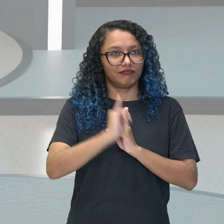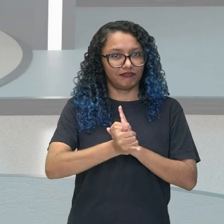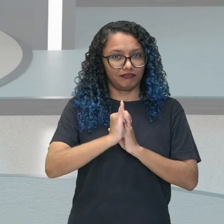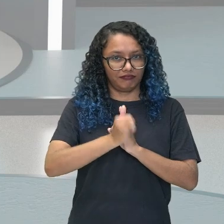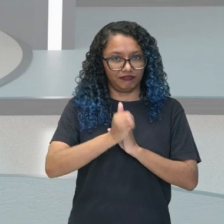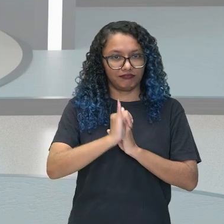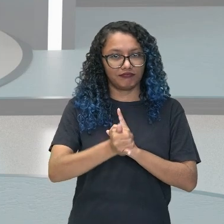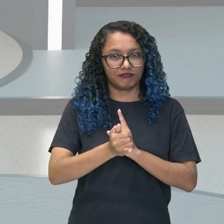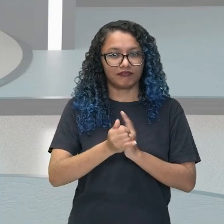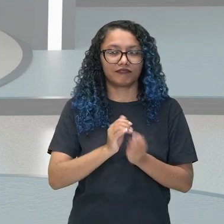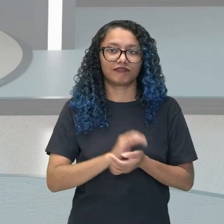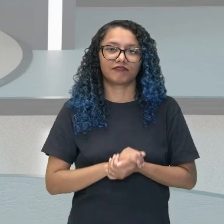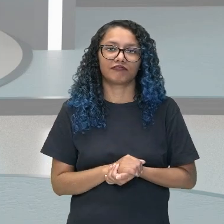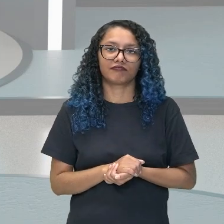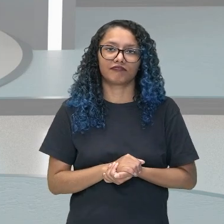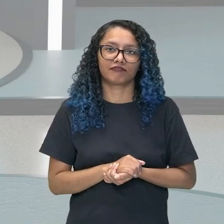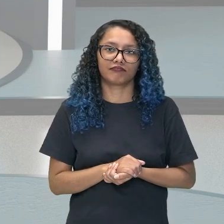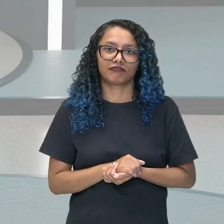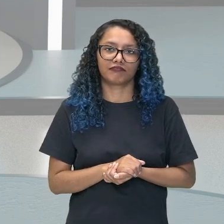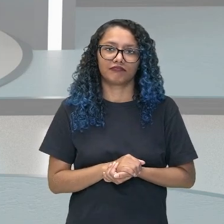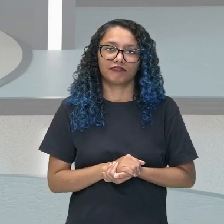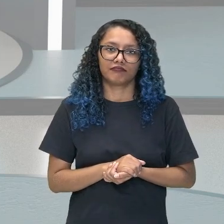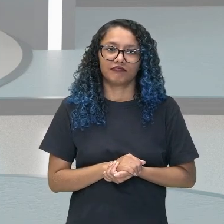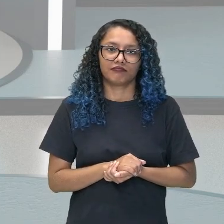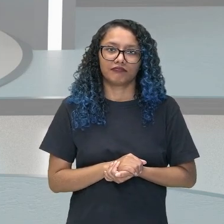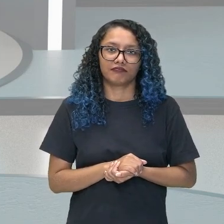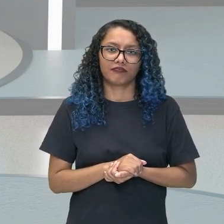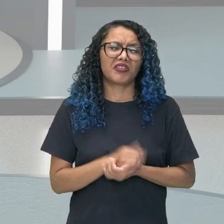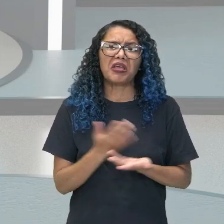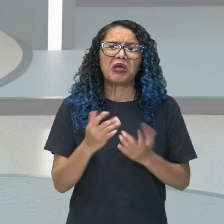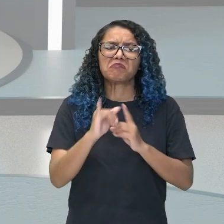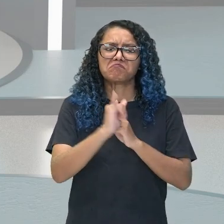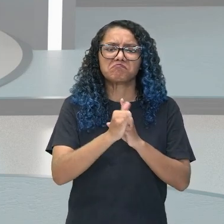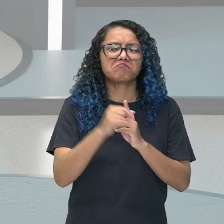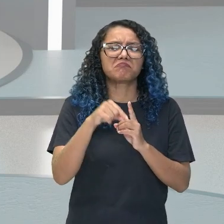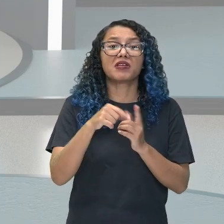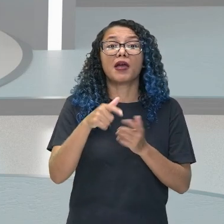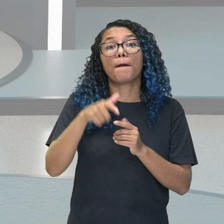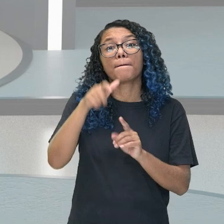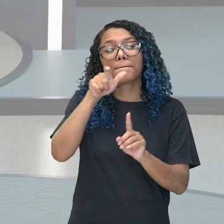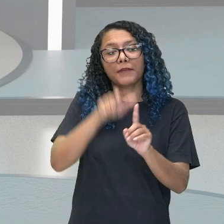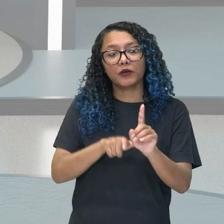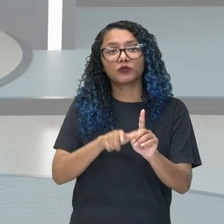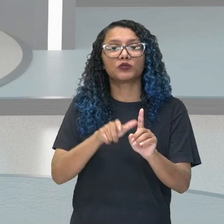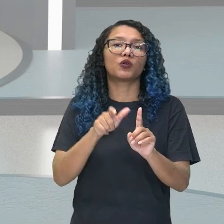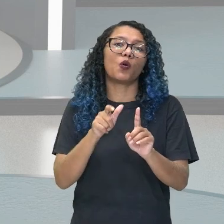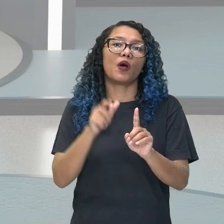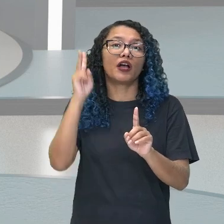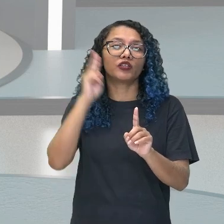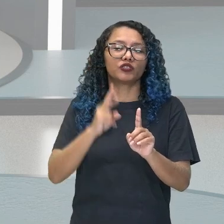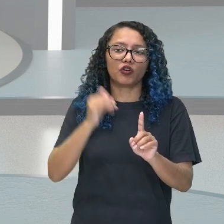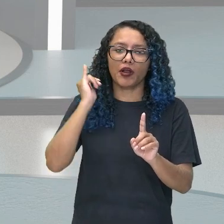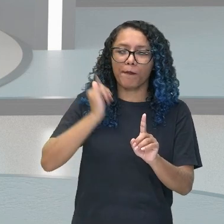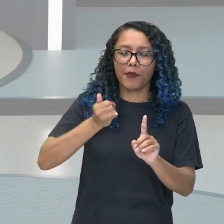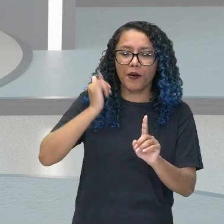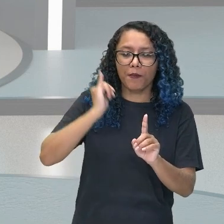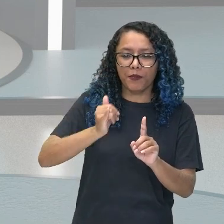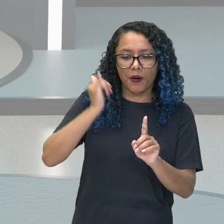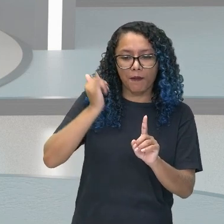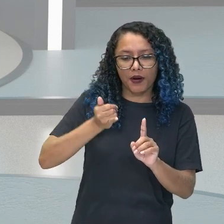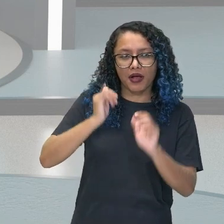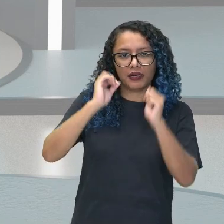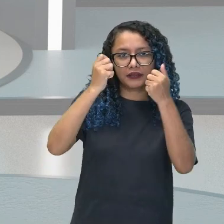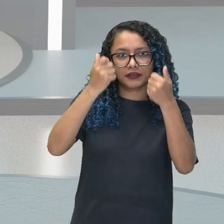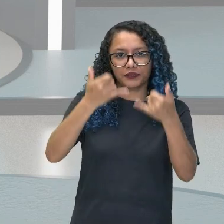Entonces, el narrador es quien cuenta la historia y puede estar presente como uno de los